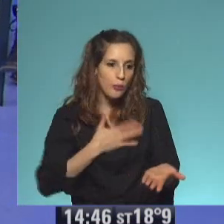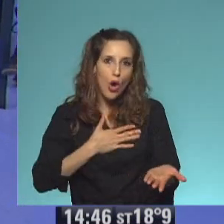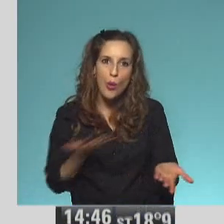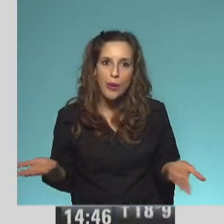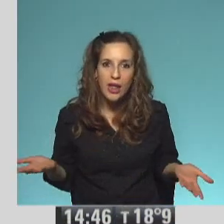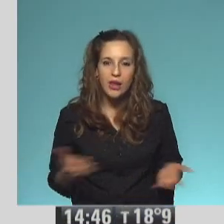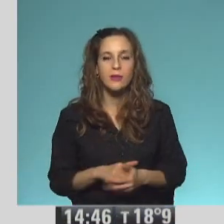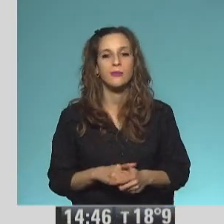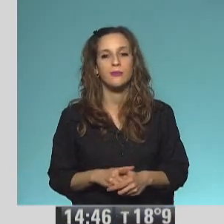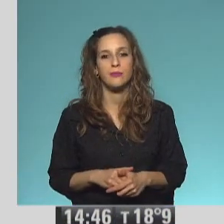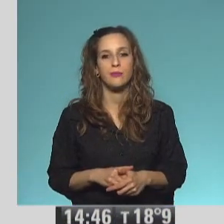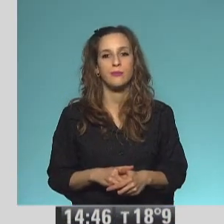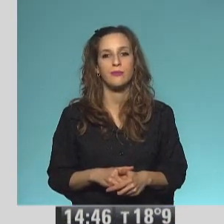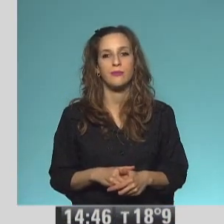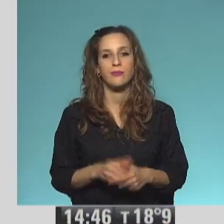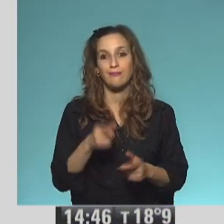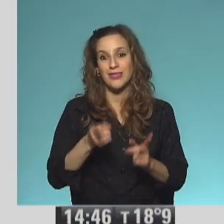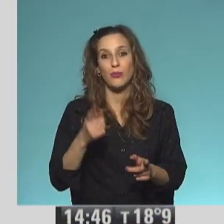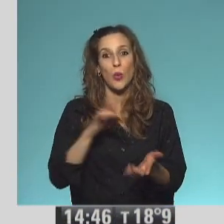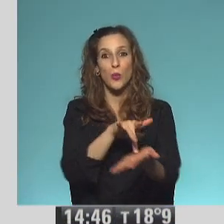encima de Wilbur.